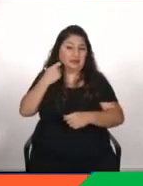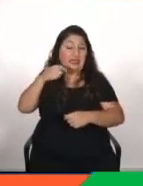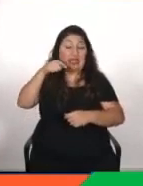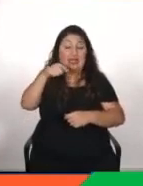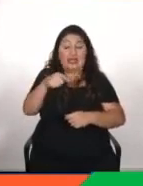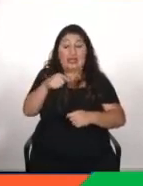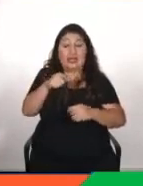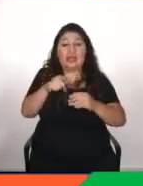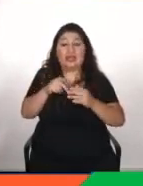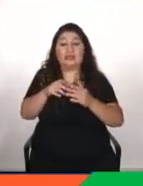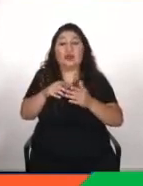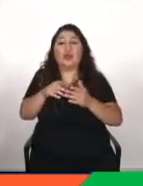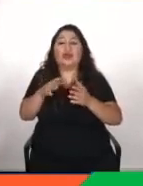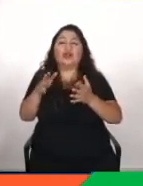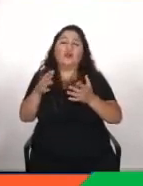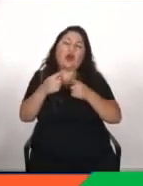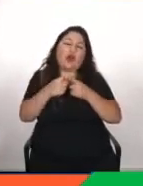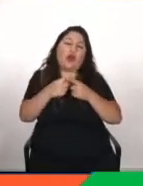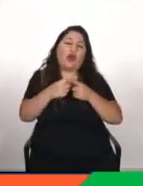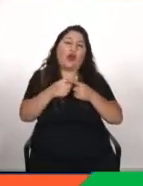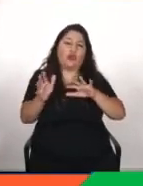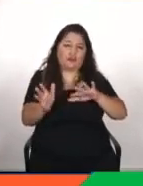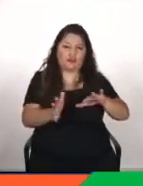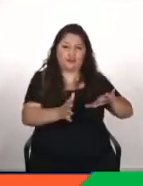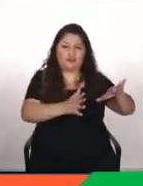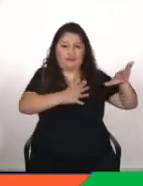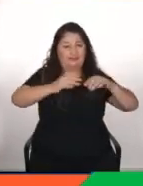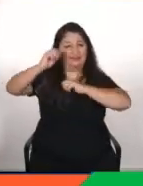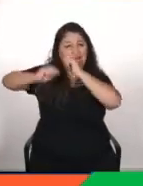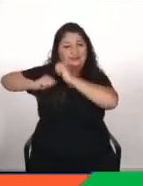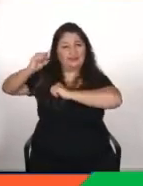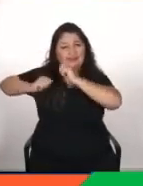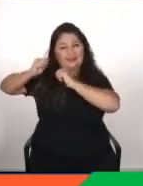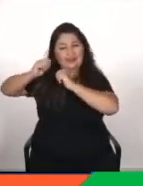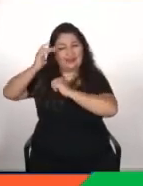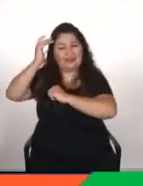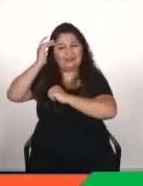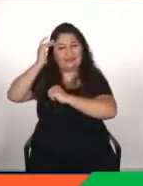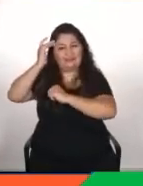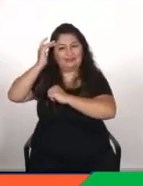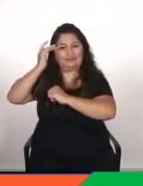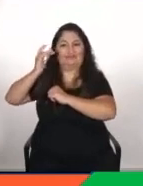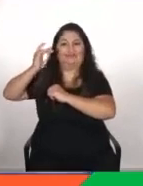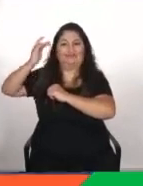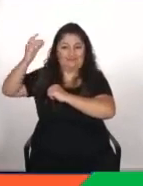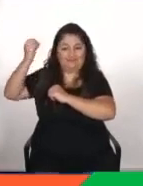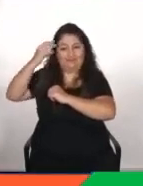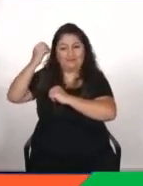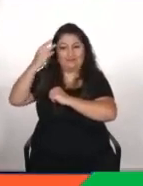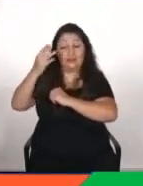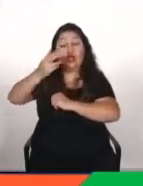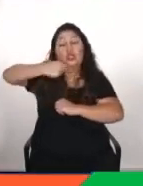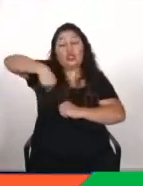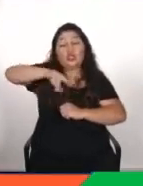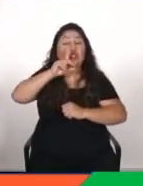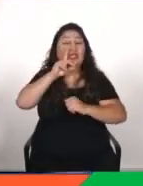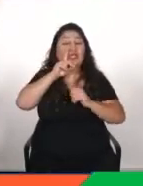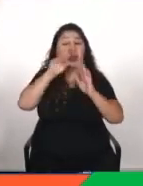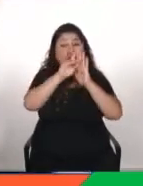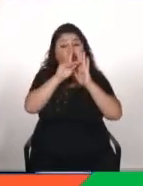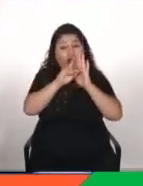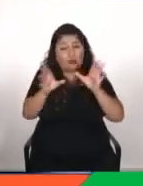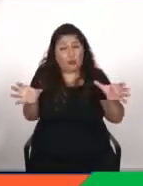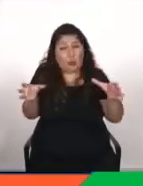estudio de machine learning en nuestro caso trabajamos analizando datos vale tú tienes un conjunto de datos que a lo mejor te